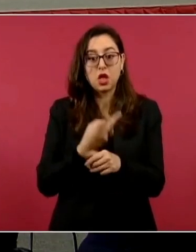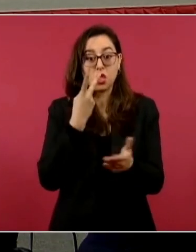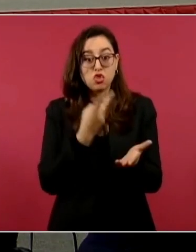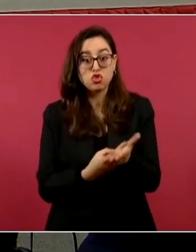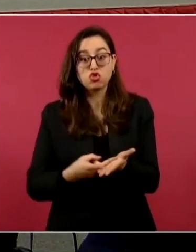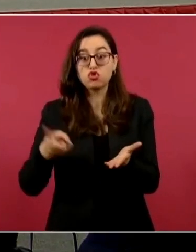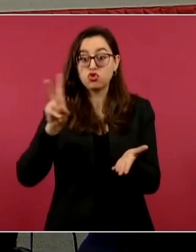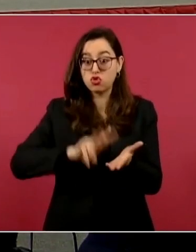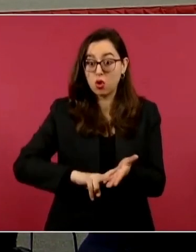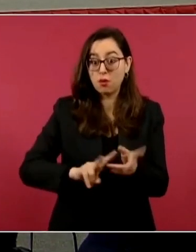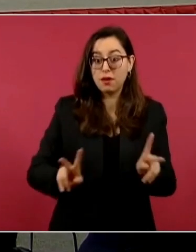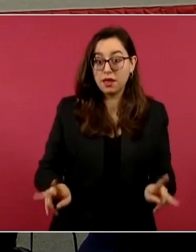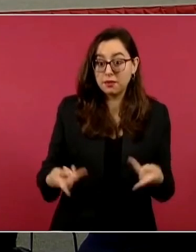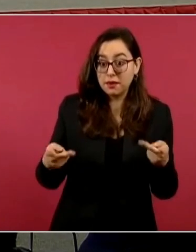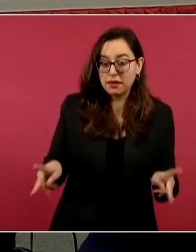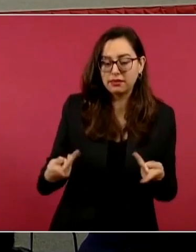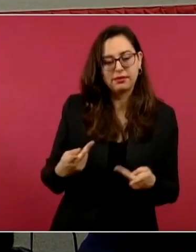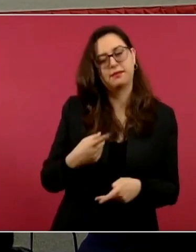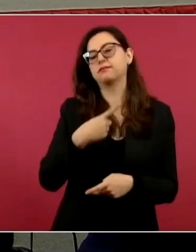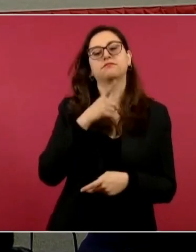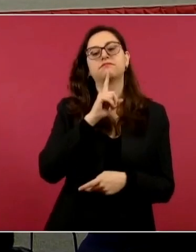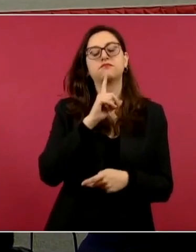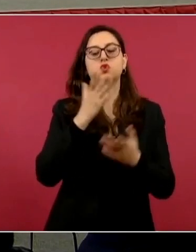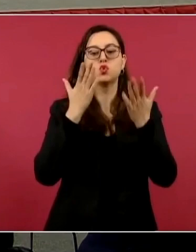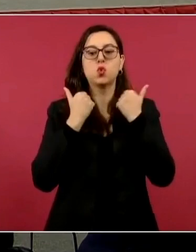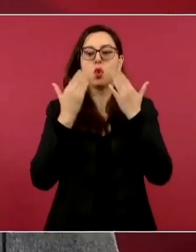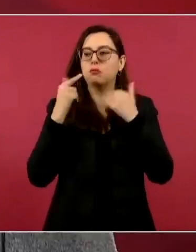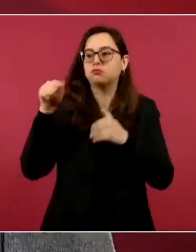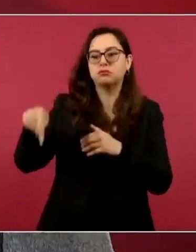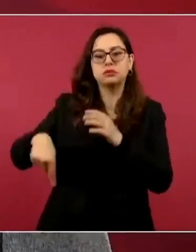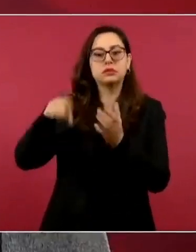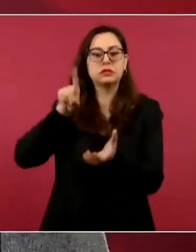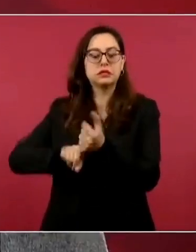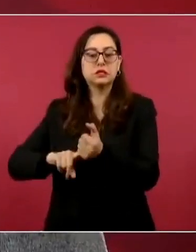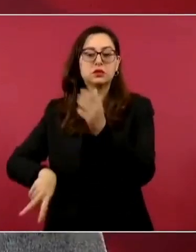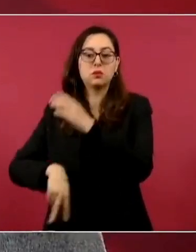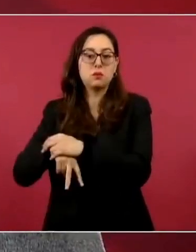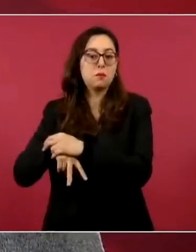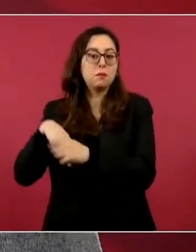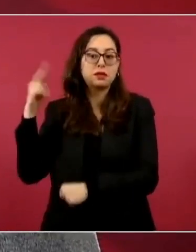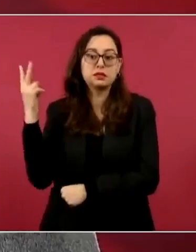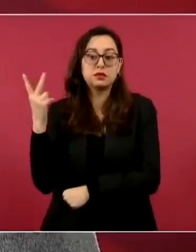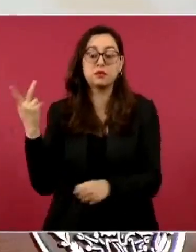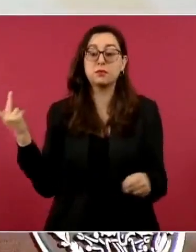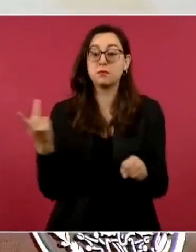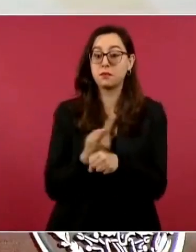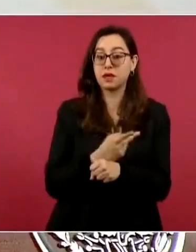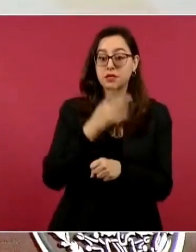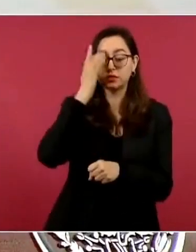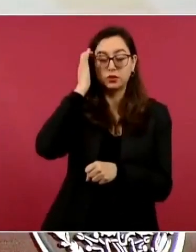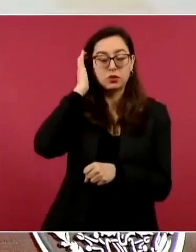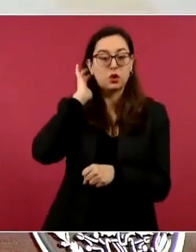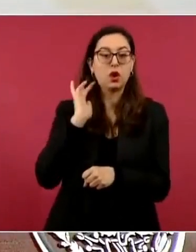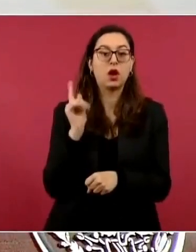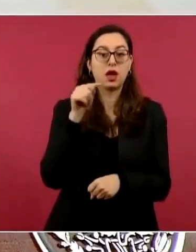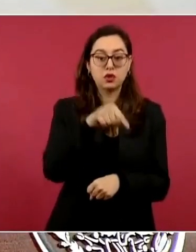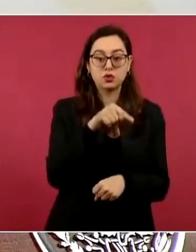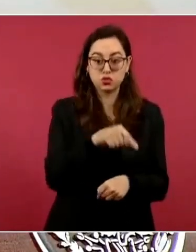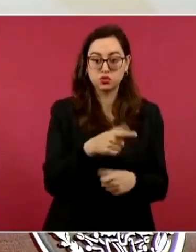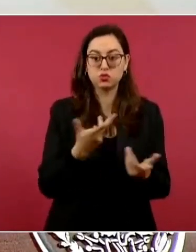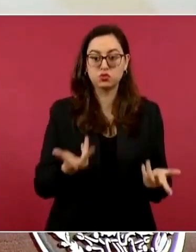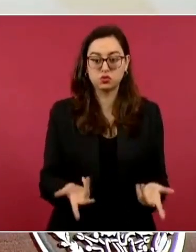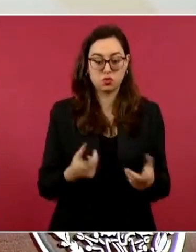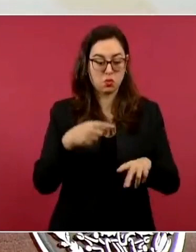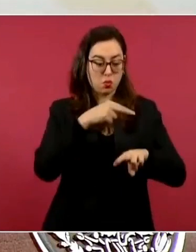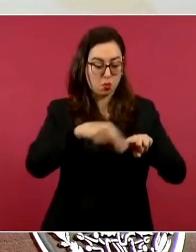dos veces. Lo que ellos dicen es que tuvieron un problema en el sistema de registro de boletos